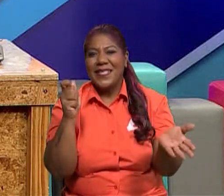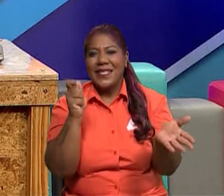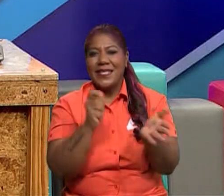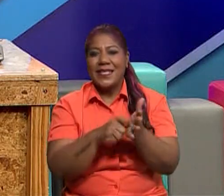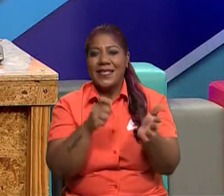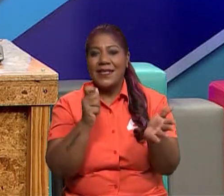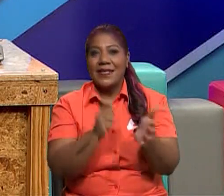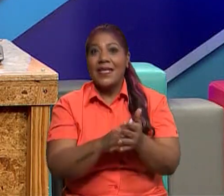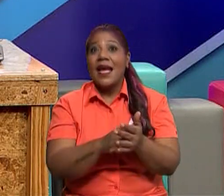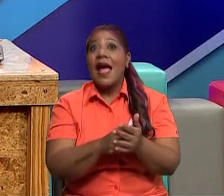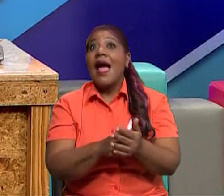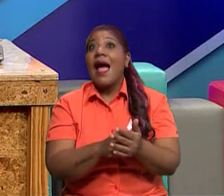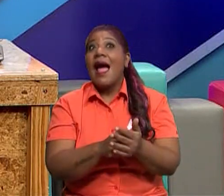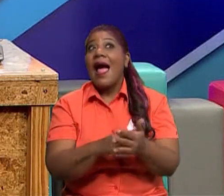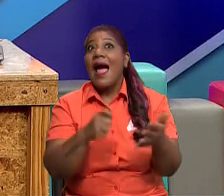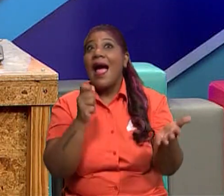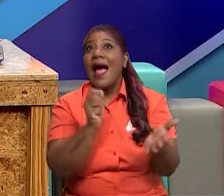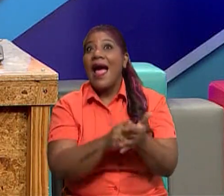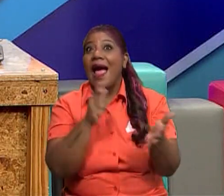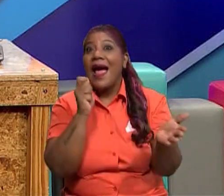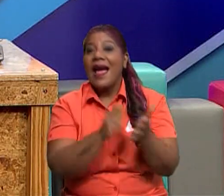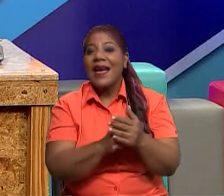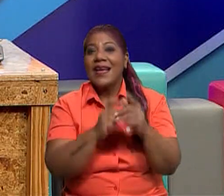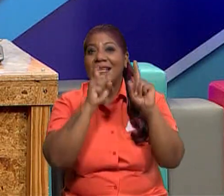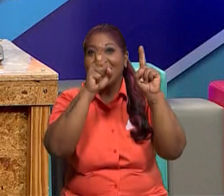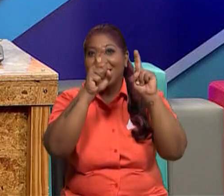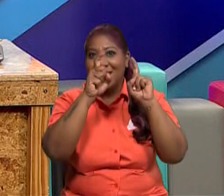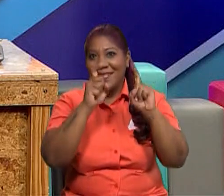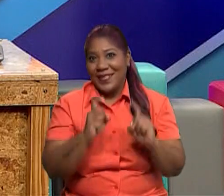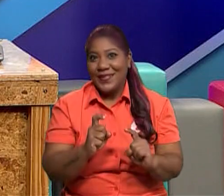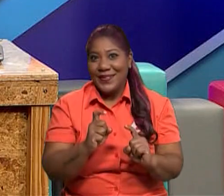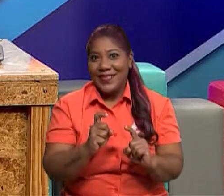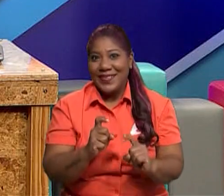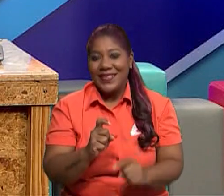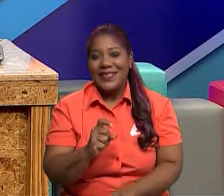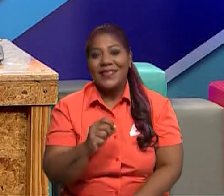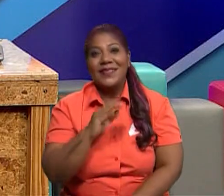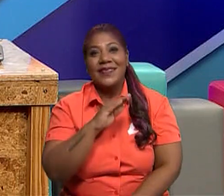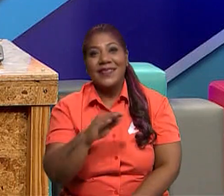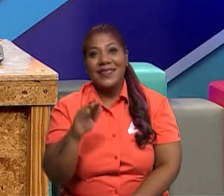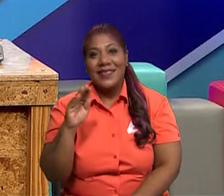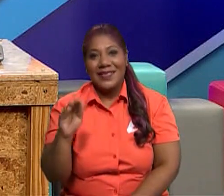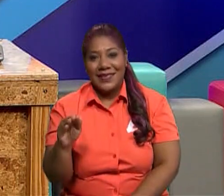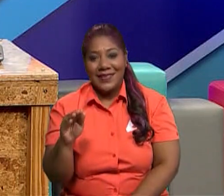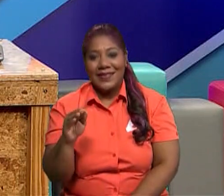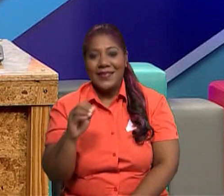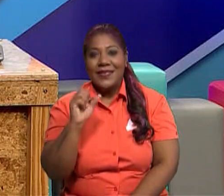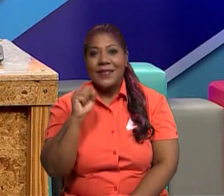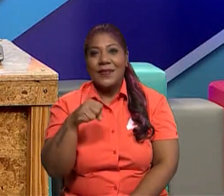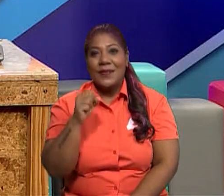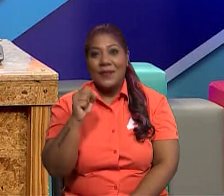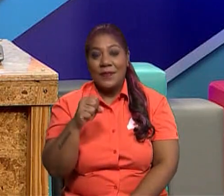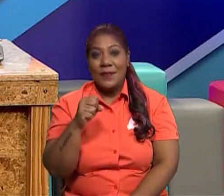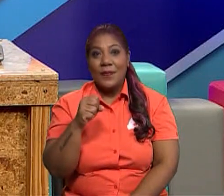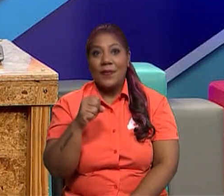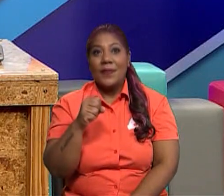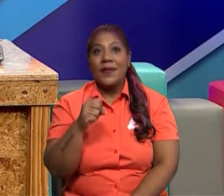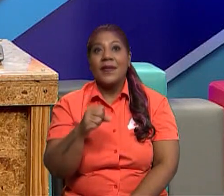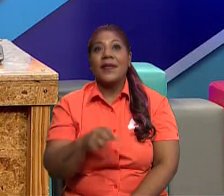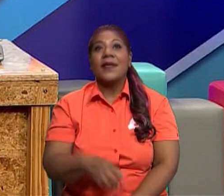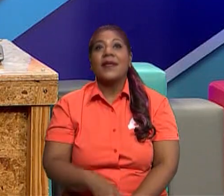educativo, porque me va a decir a mí que el niño está aprendiendo. En el caso de los niños que no pueden hablar,